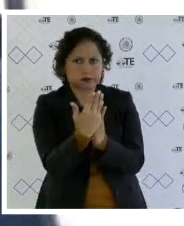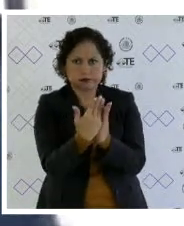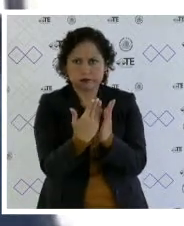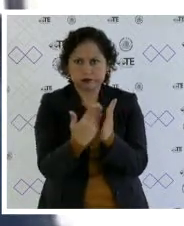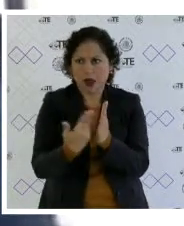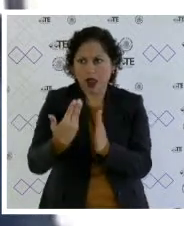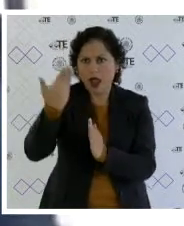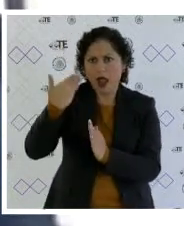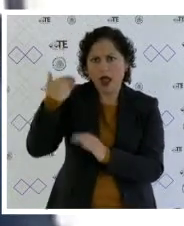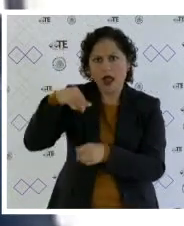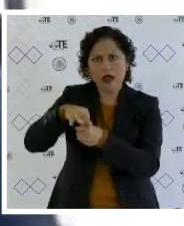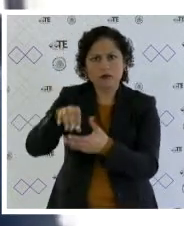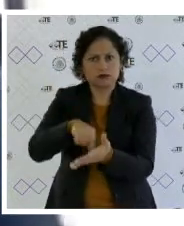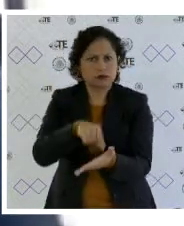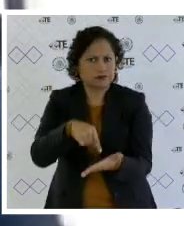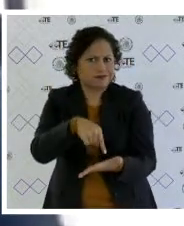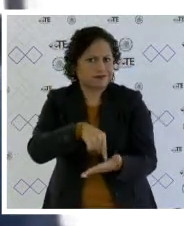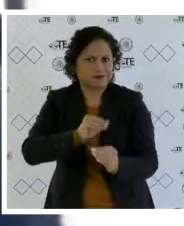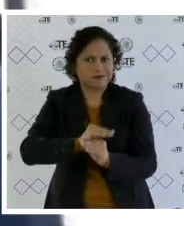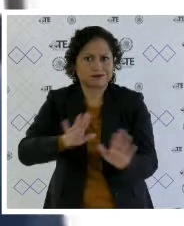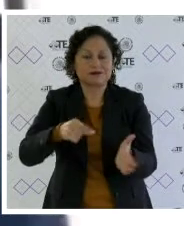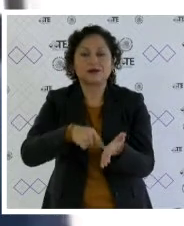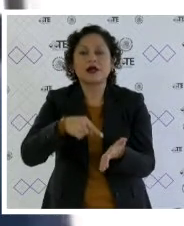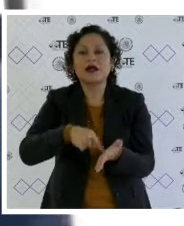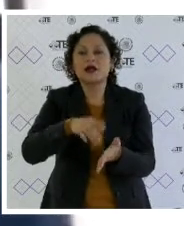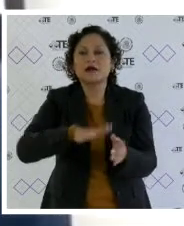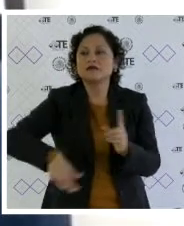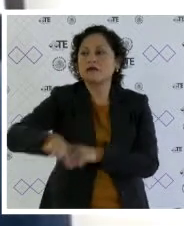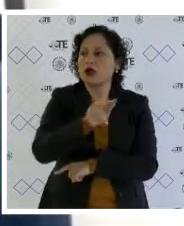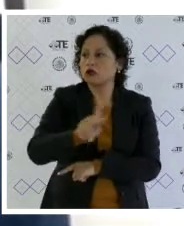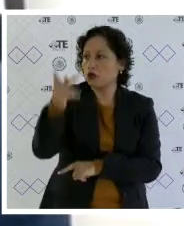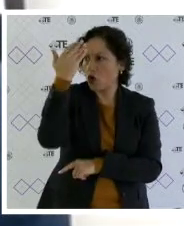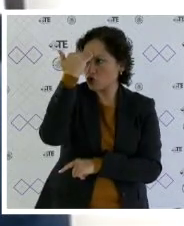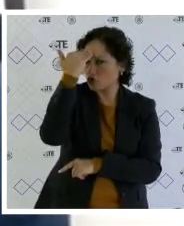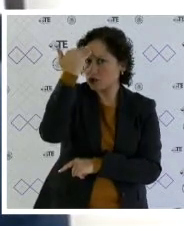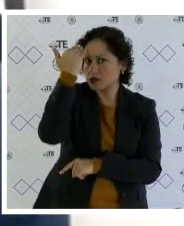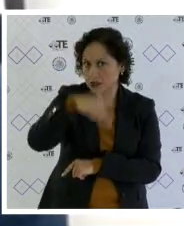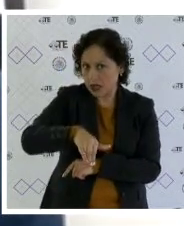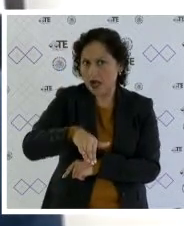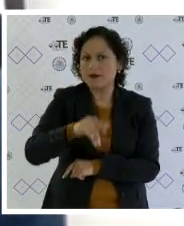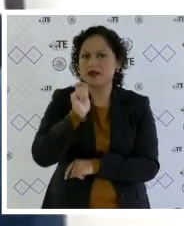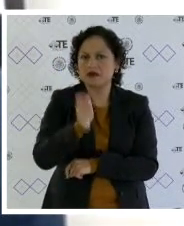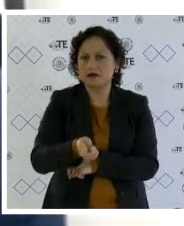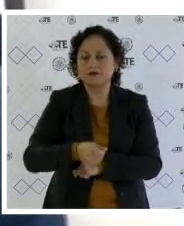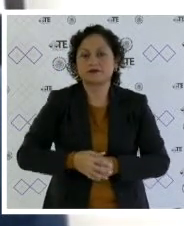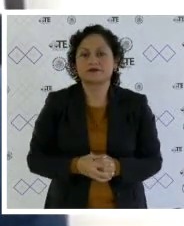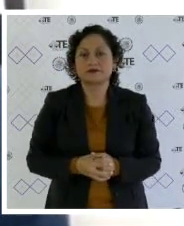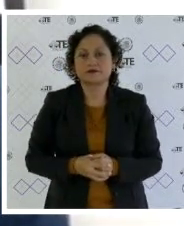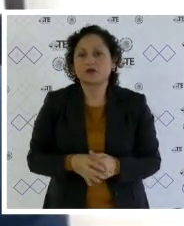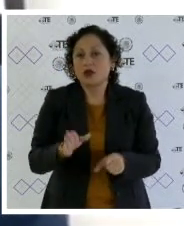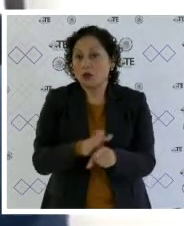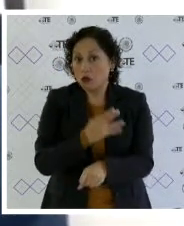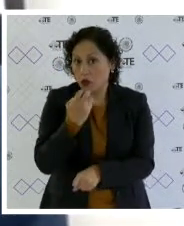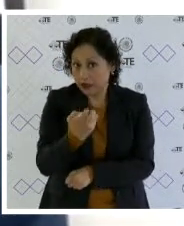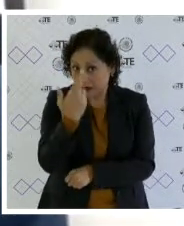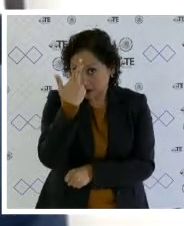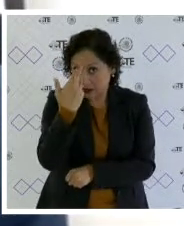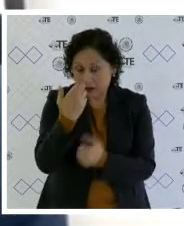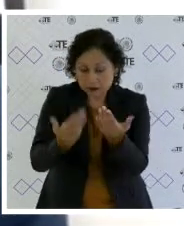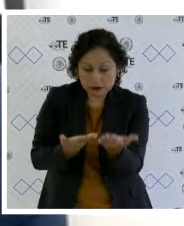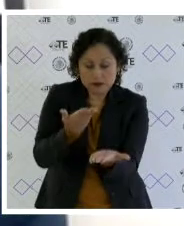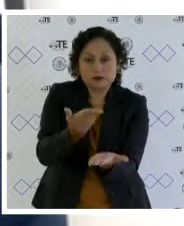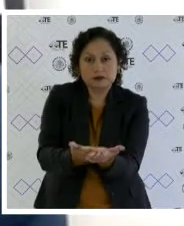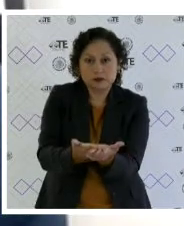antelación al proceso electivo, permitiendo su conocimiento de parte de quienes participarían. En consecuencia, se propone